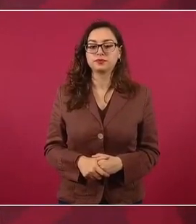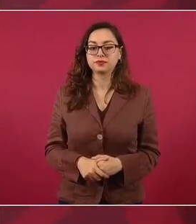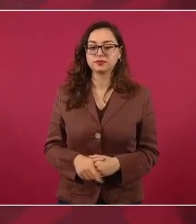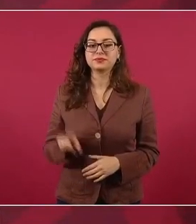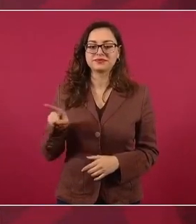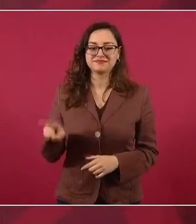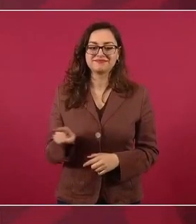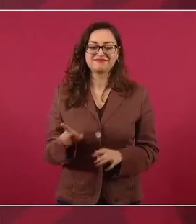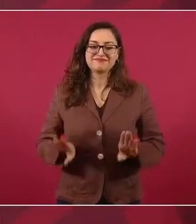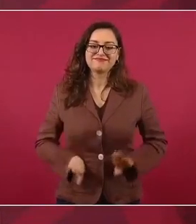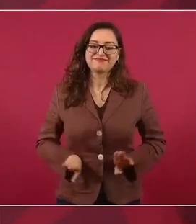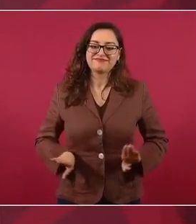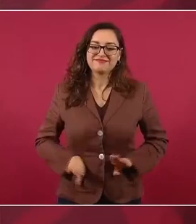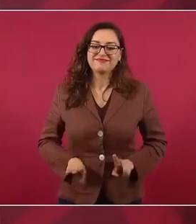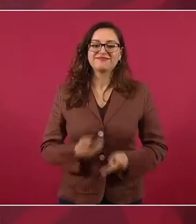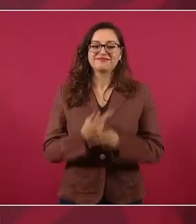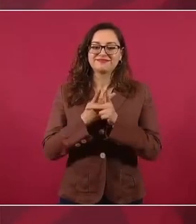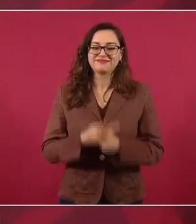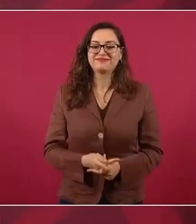paciencia.